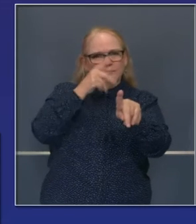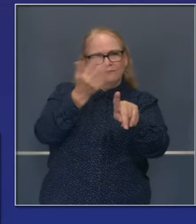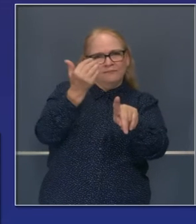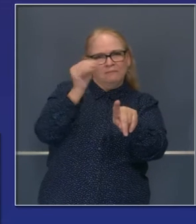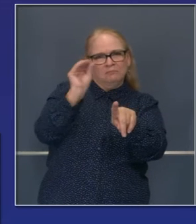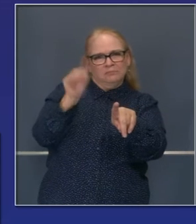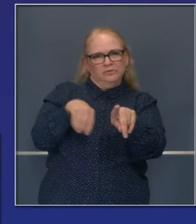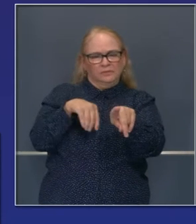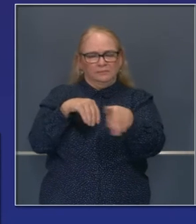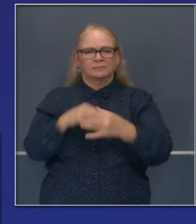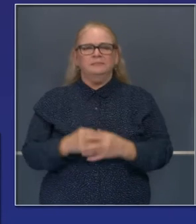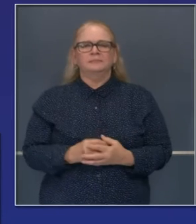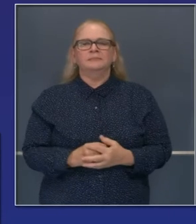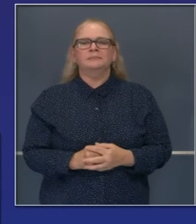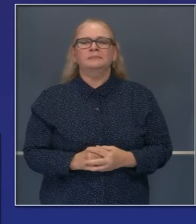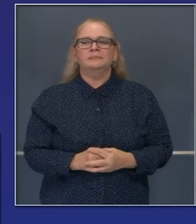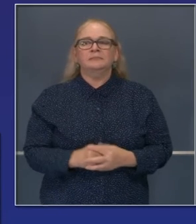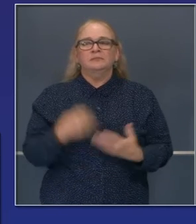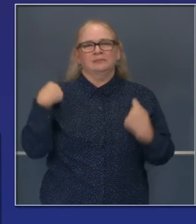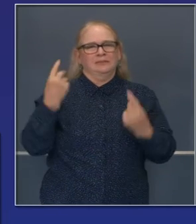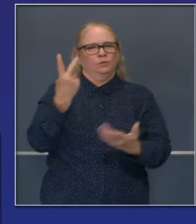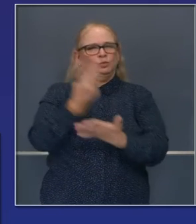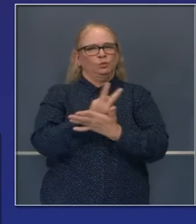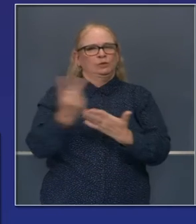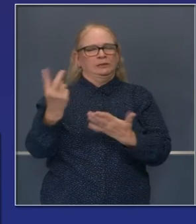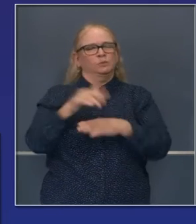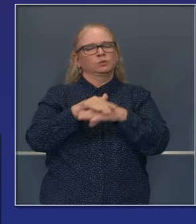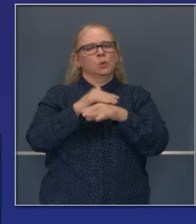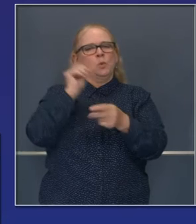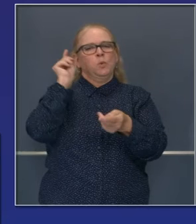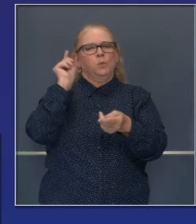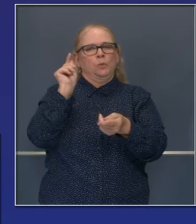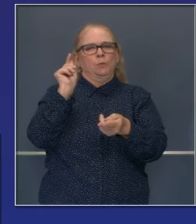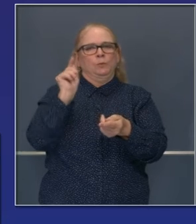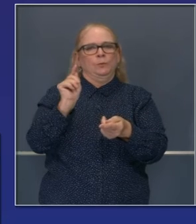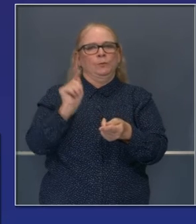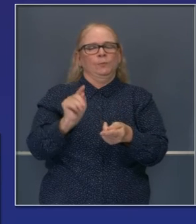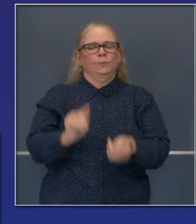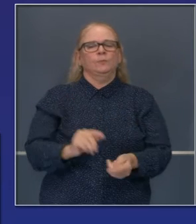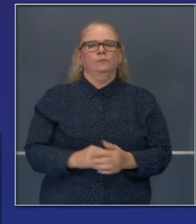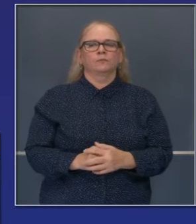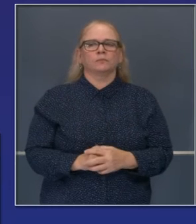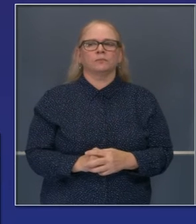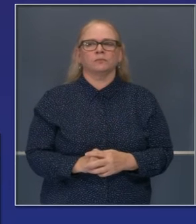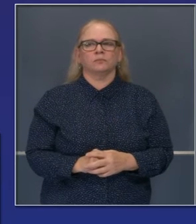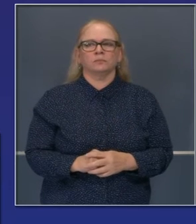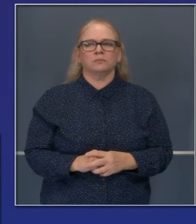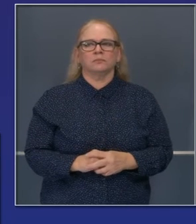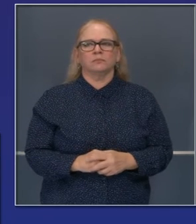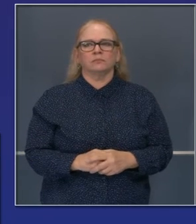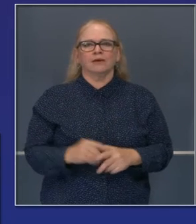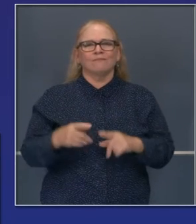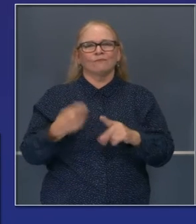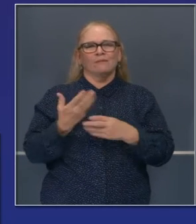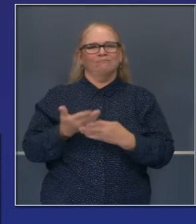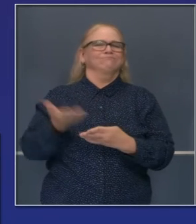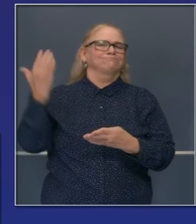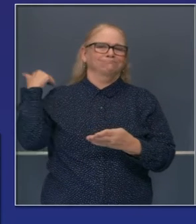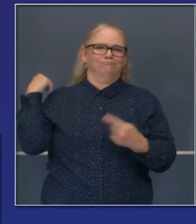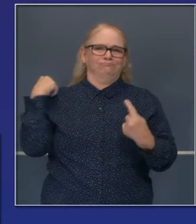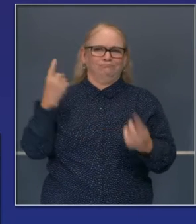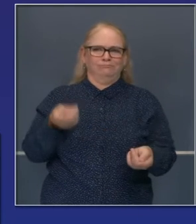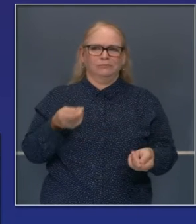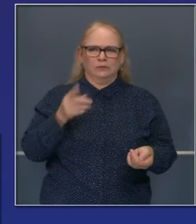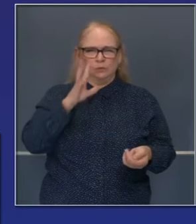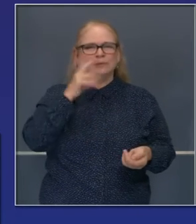disminución en las últimas dos semanas. Recordarán ustedes en transparencias previas en las últimas semanas